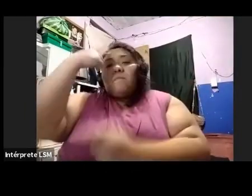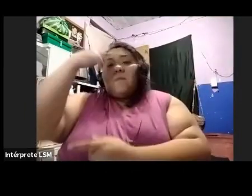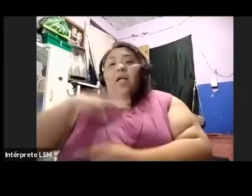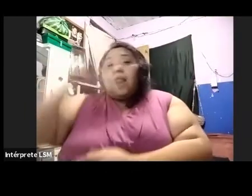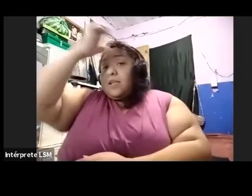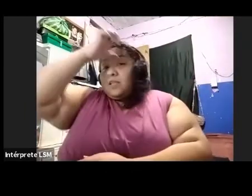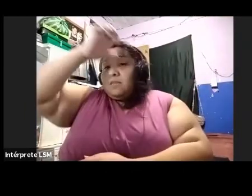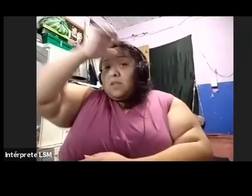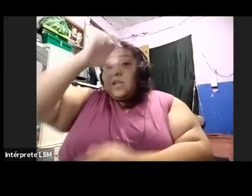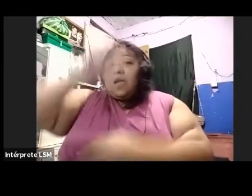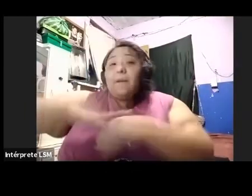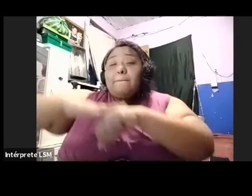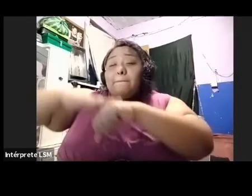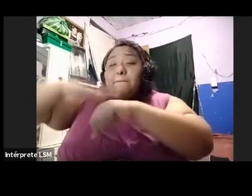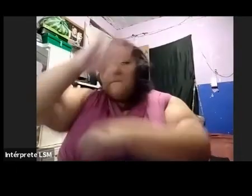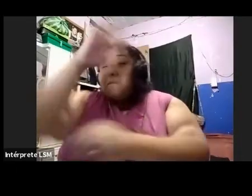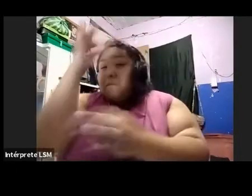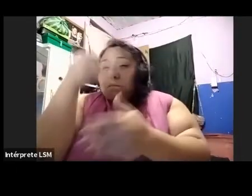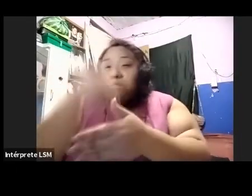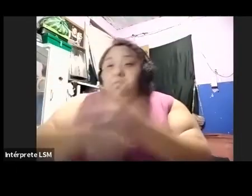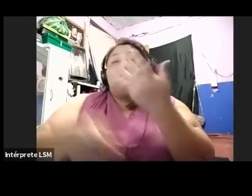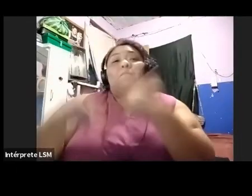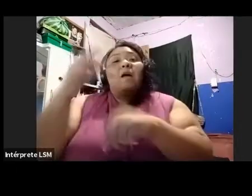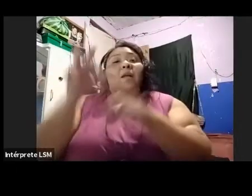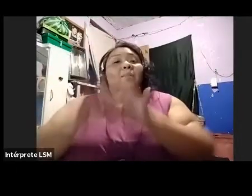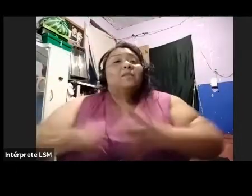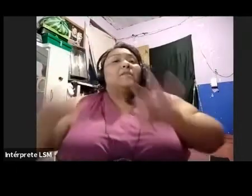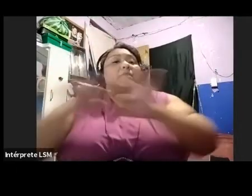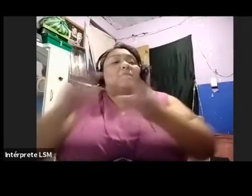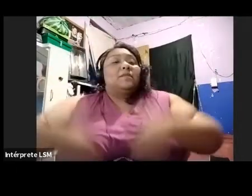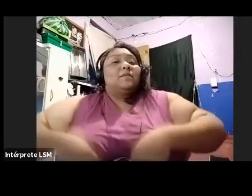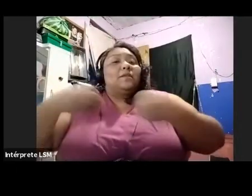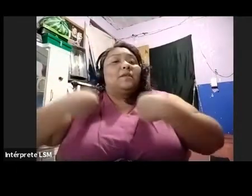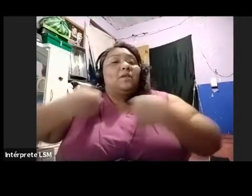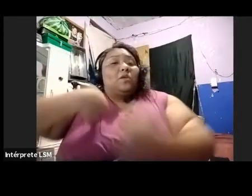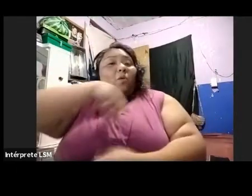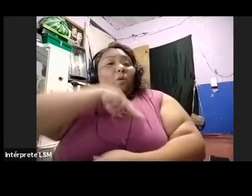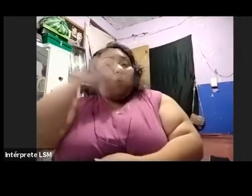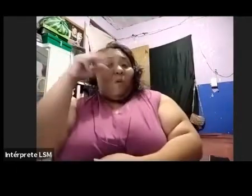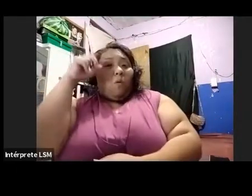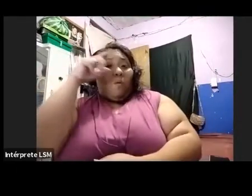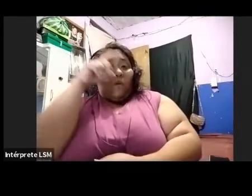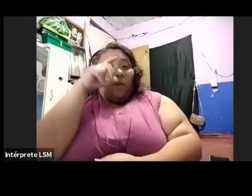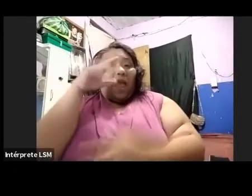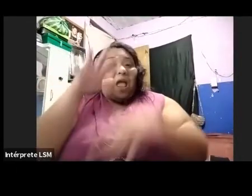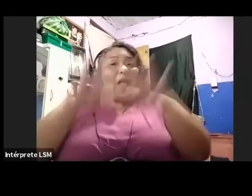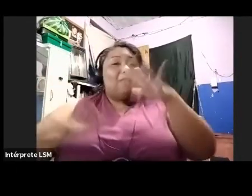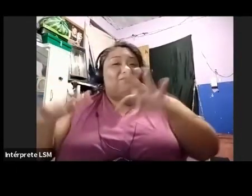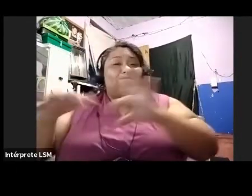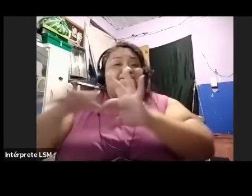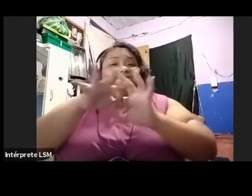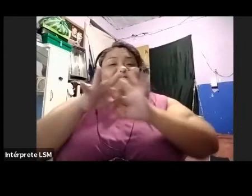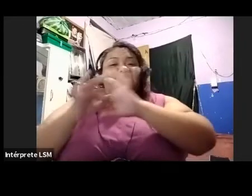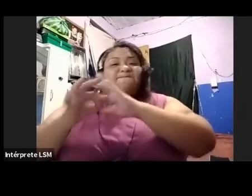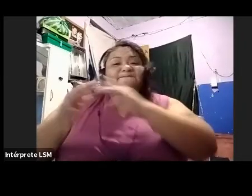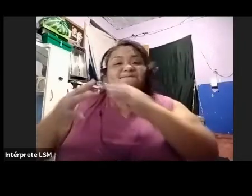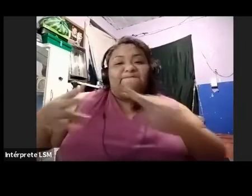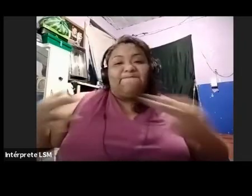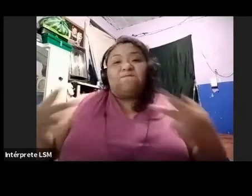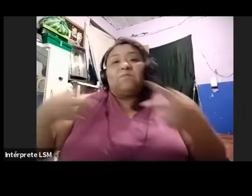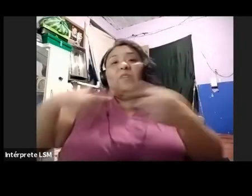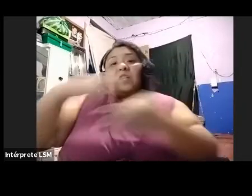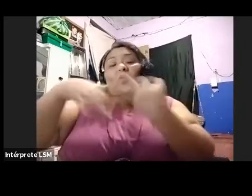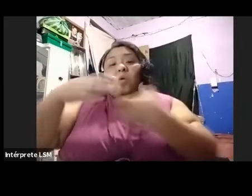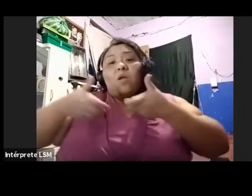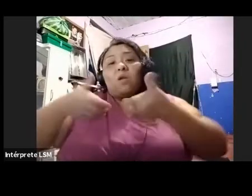la vida son simples. Lo complejo lo hacemos las personas al enredarnos en el camino. Es por eso que desde mi papel de